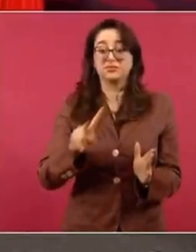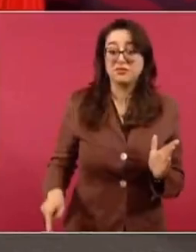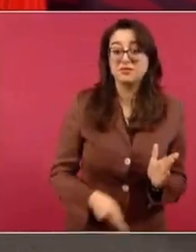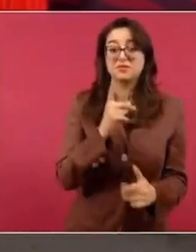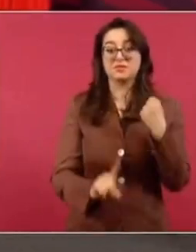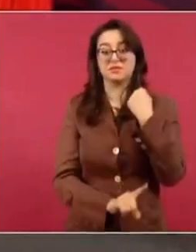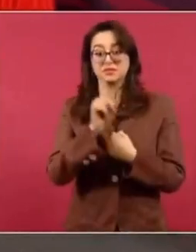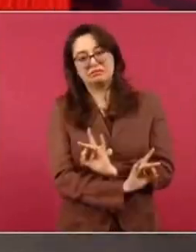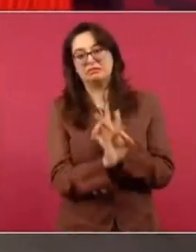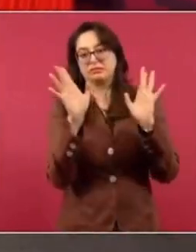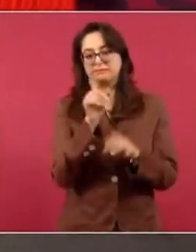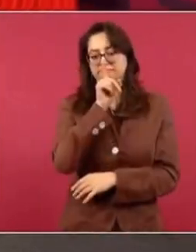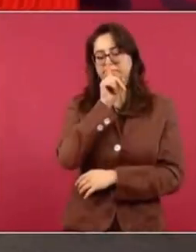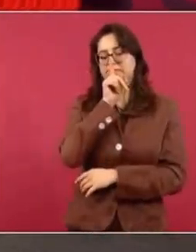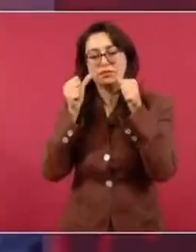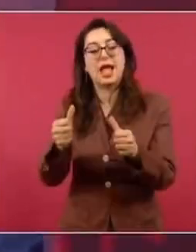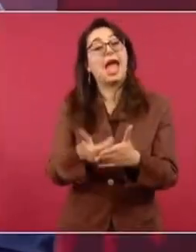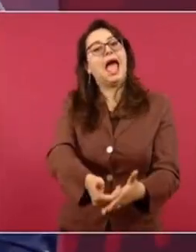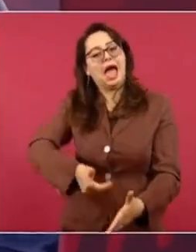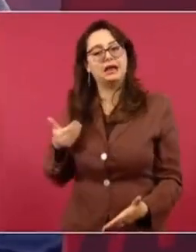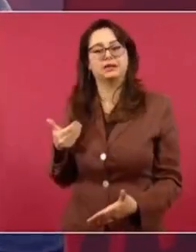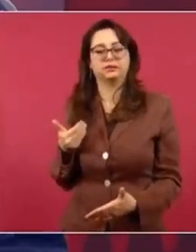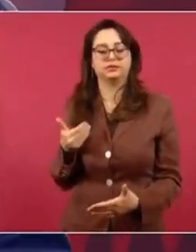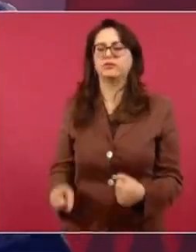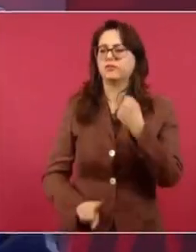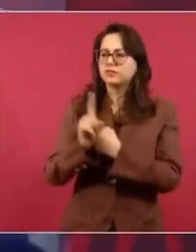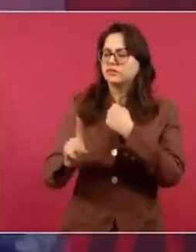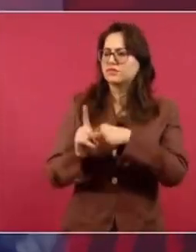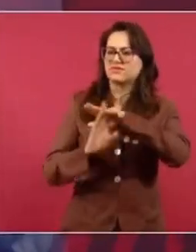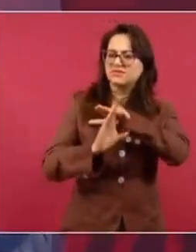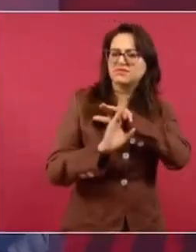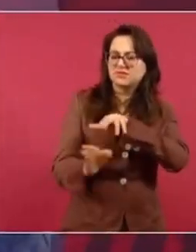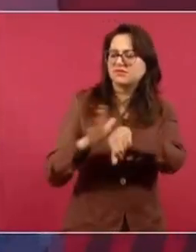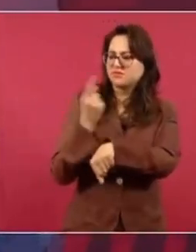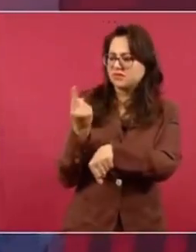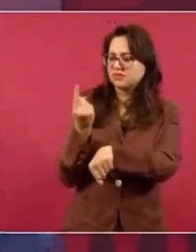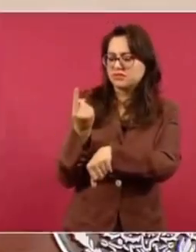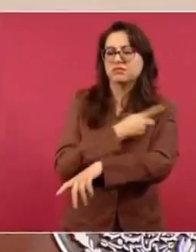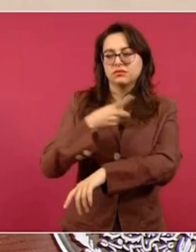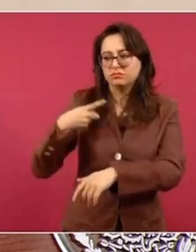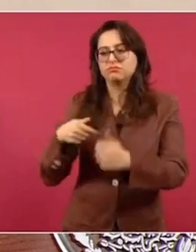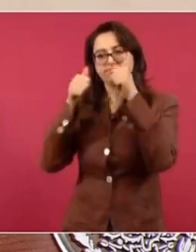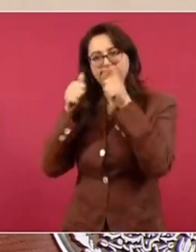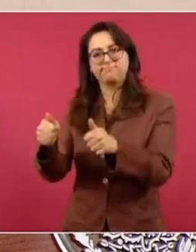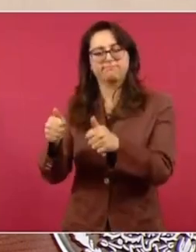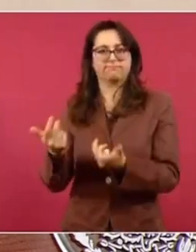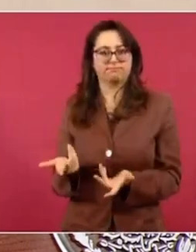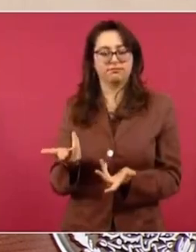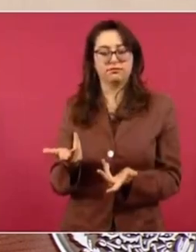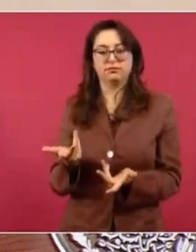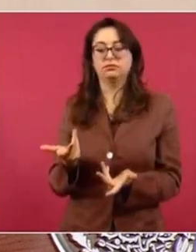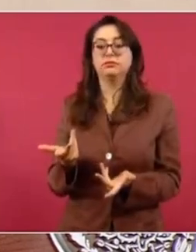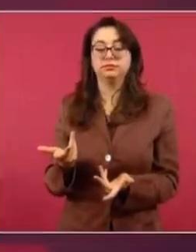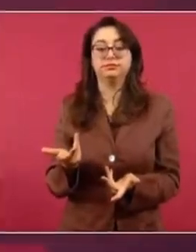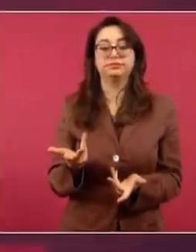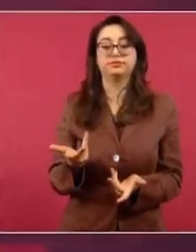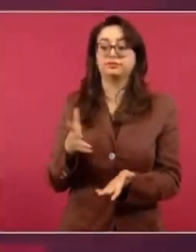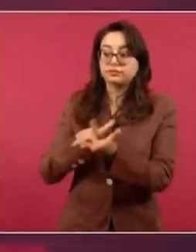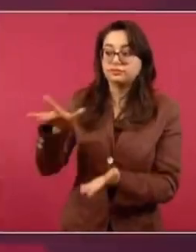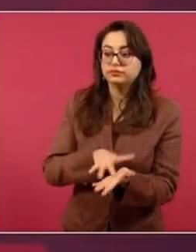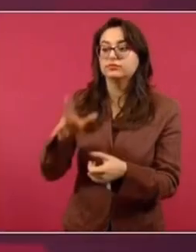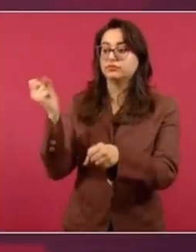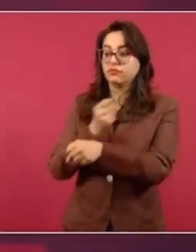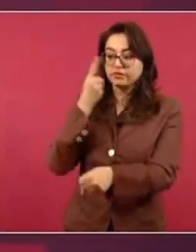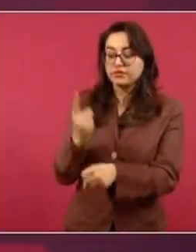estos lamentables hechos, estas tragedias. Hemos estado, insiste, insiste, de que hay que dar opciones, oportunidades